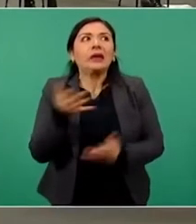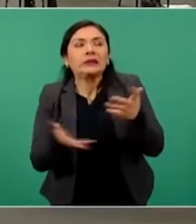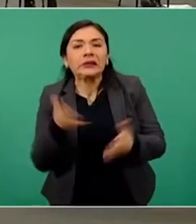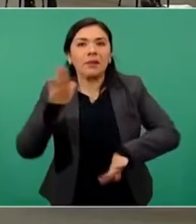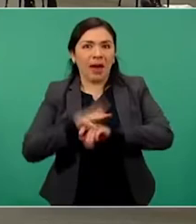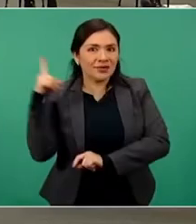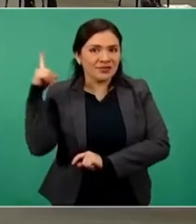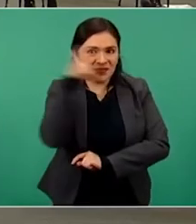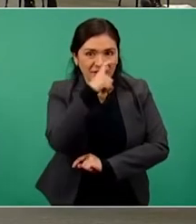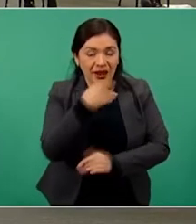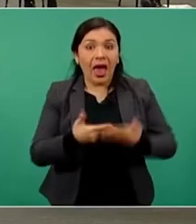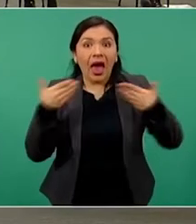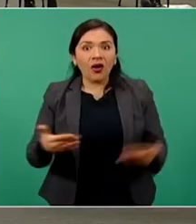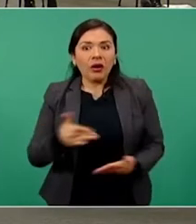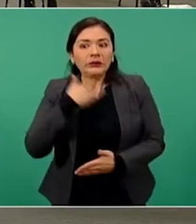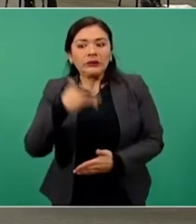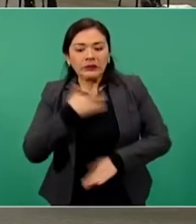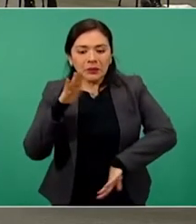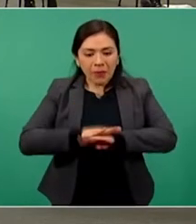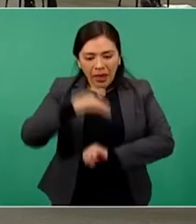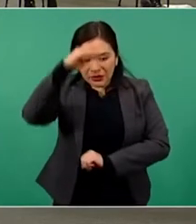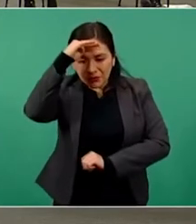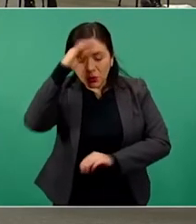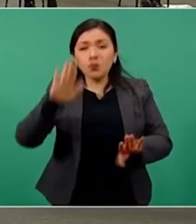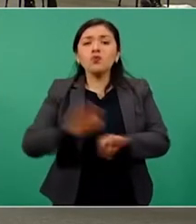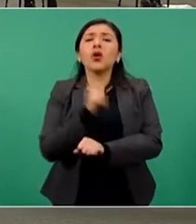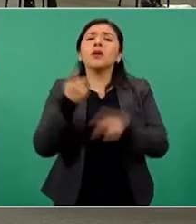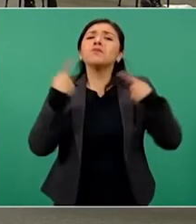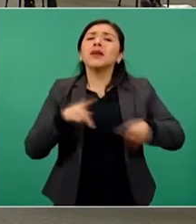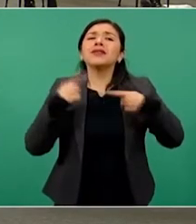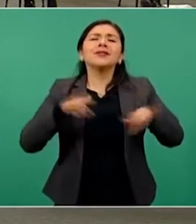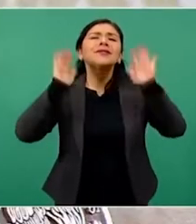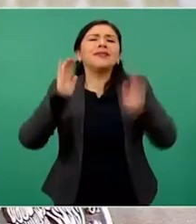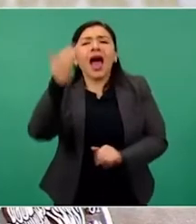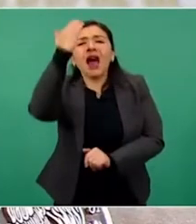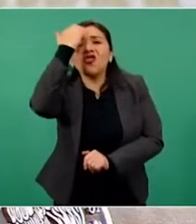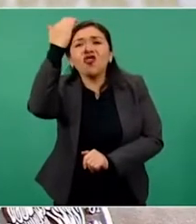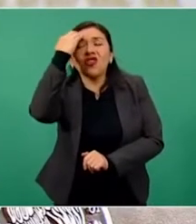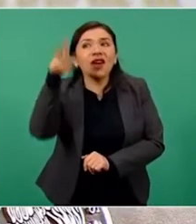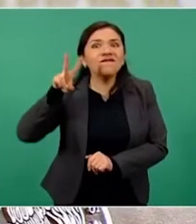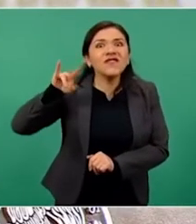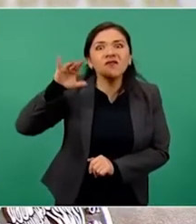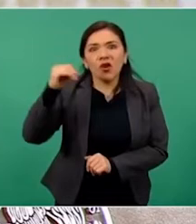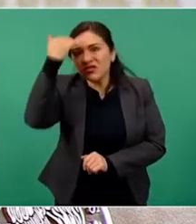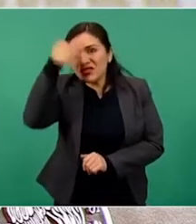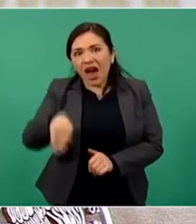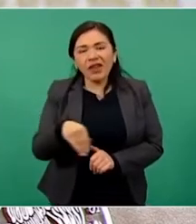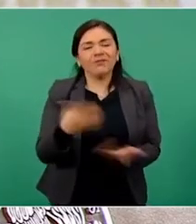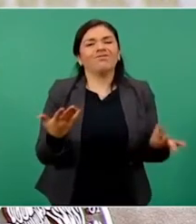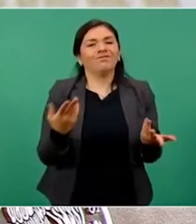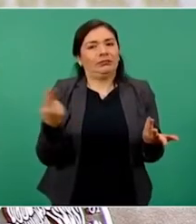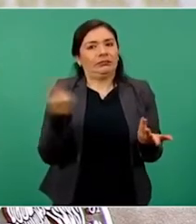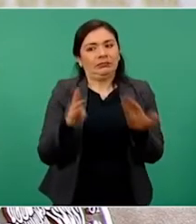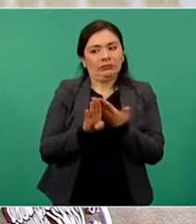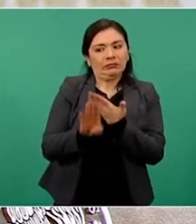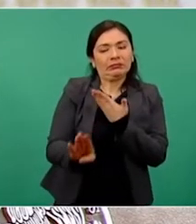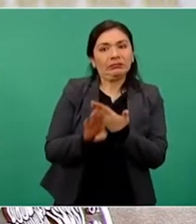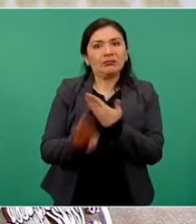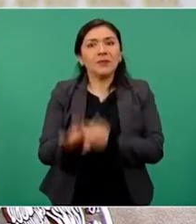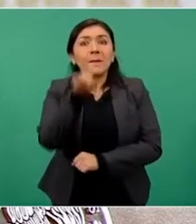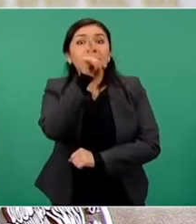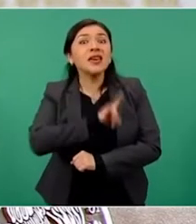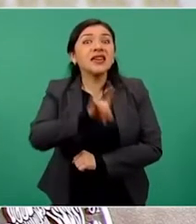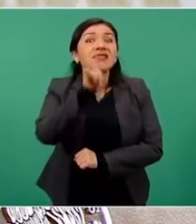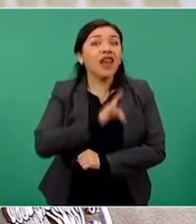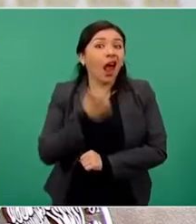Ahora les cuesta más trabajo porque la gente está más avispada y tienen que evitar las mentiras burdas.